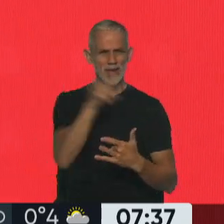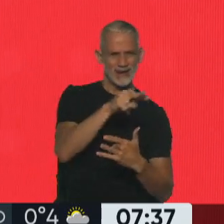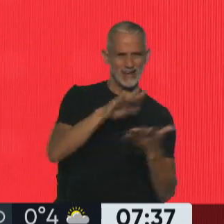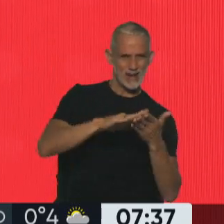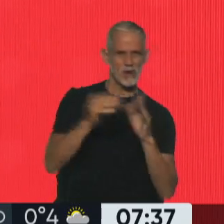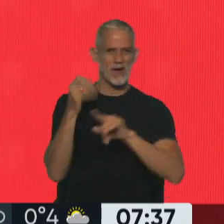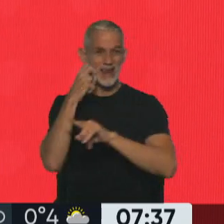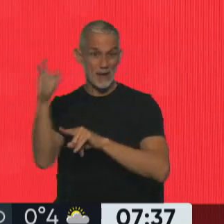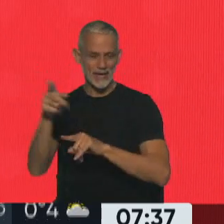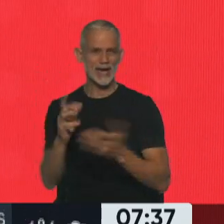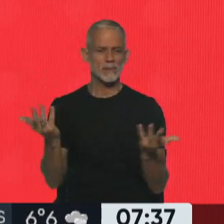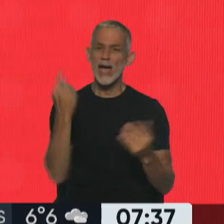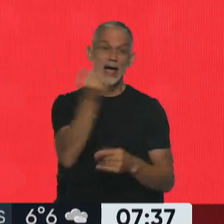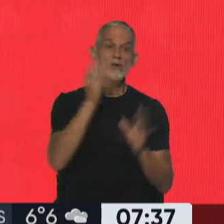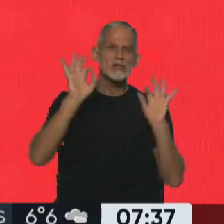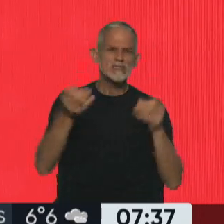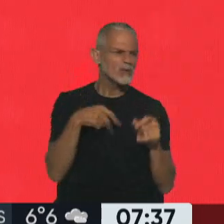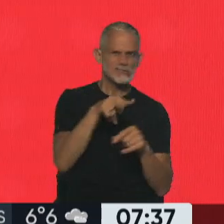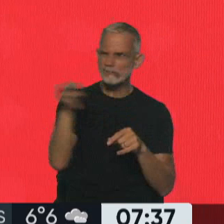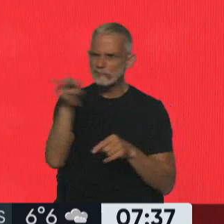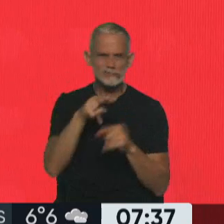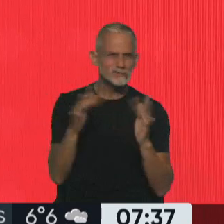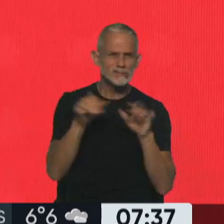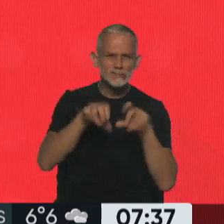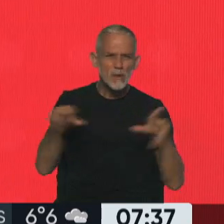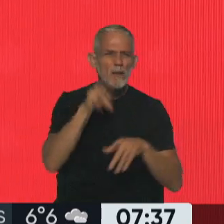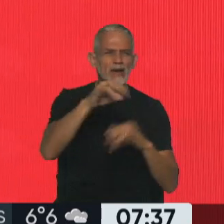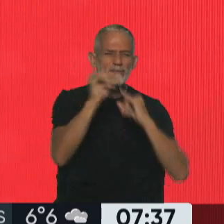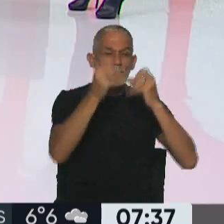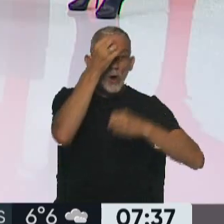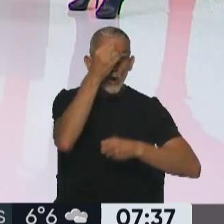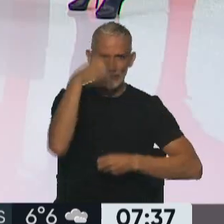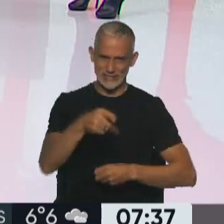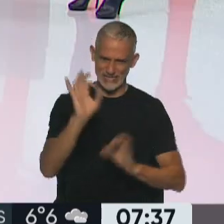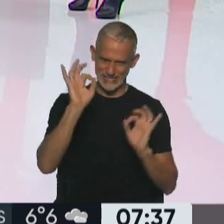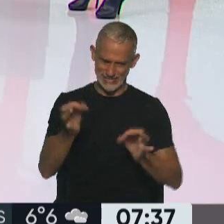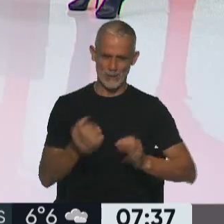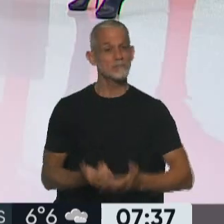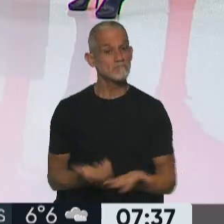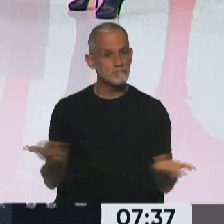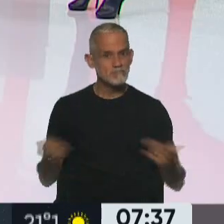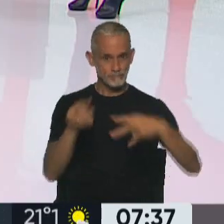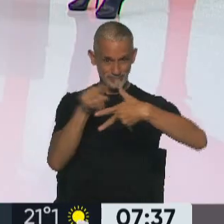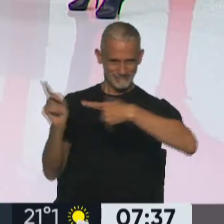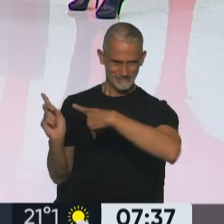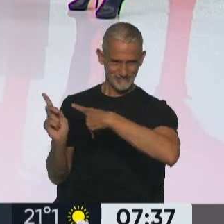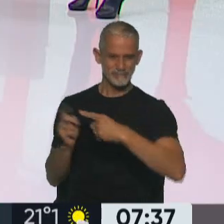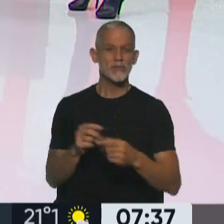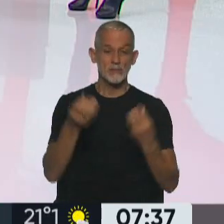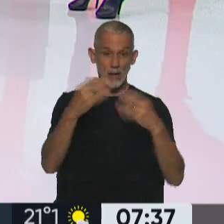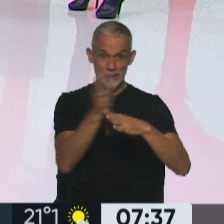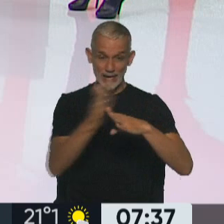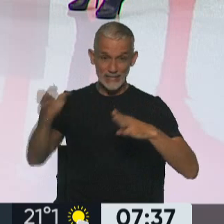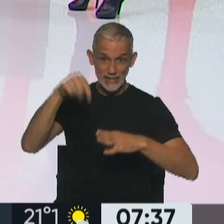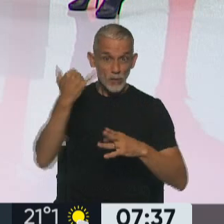y cada uno va a saber a dónde ir en redes sociales para mirar la información oficial. Muy bien. Entonces ahí están las redes sociales a partir de ahora.